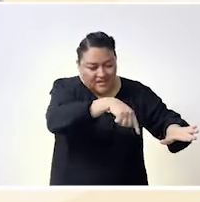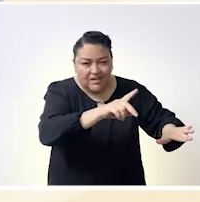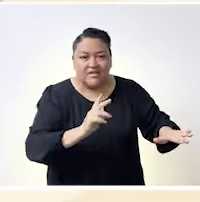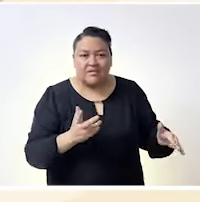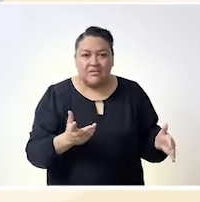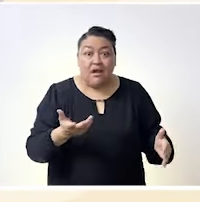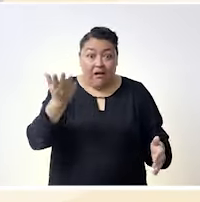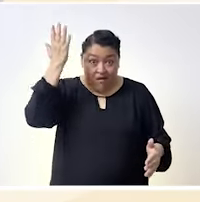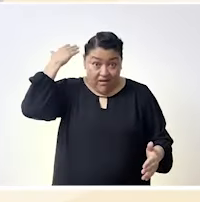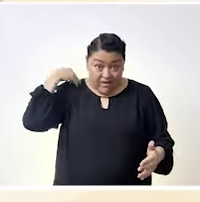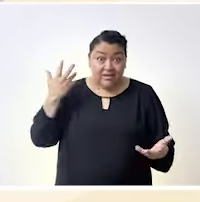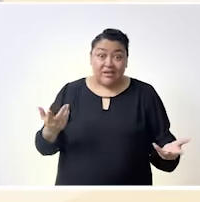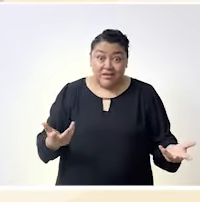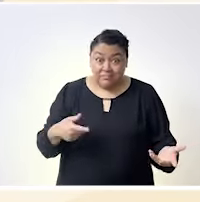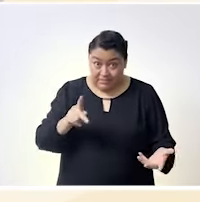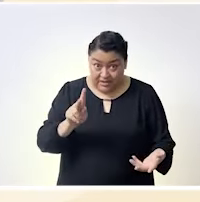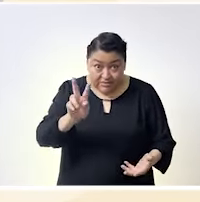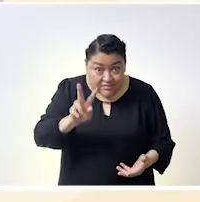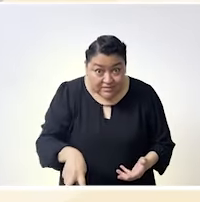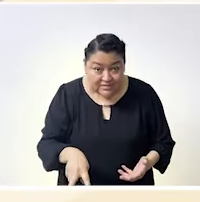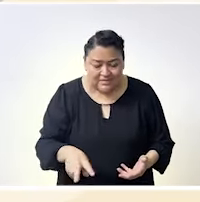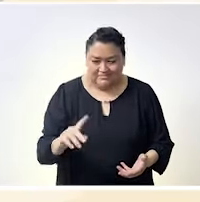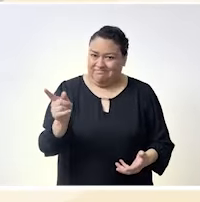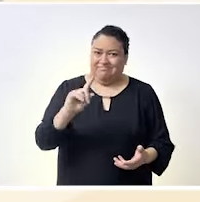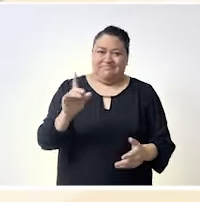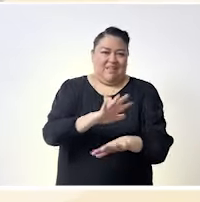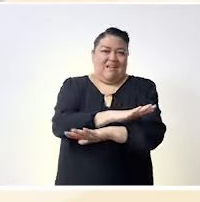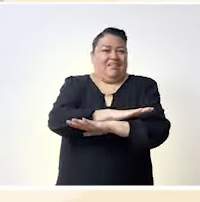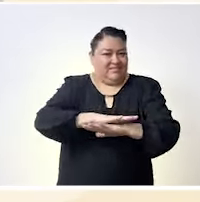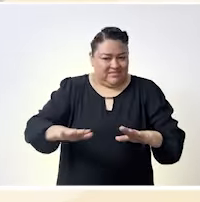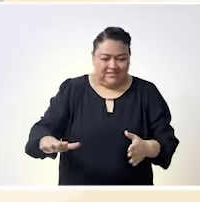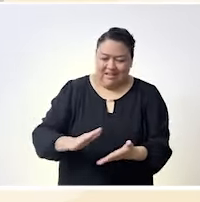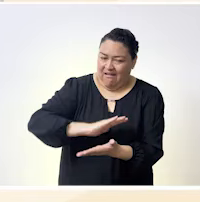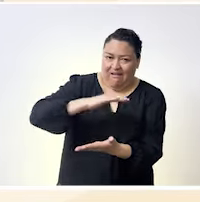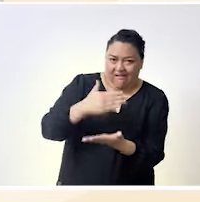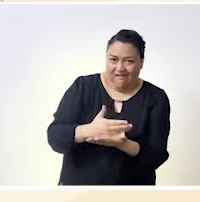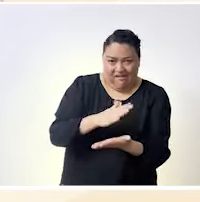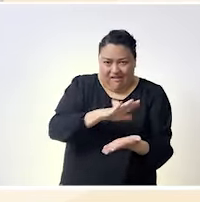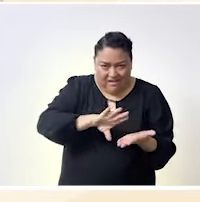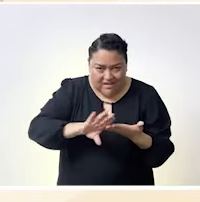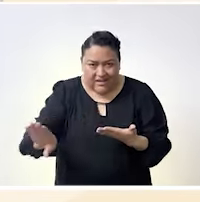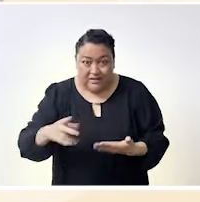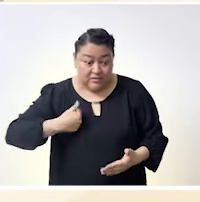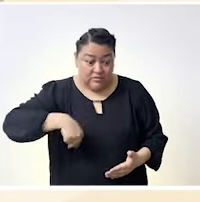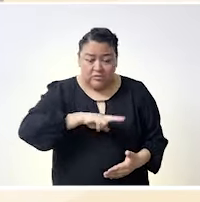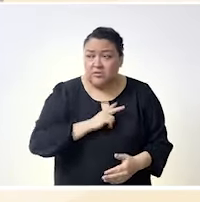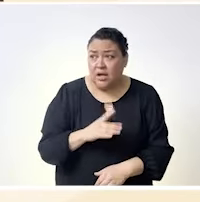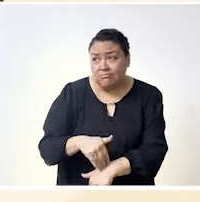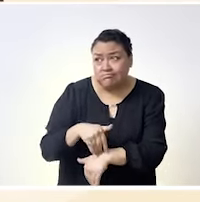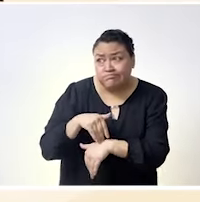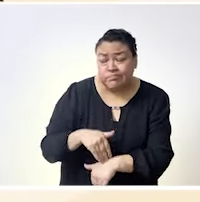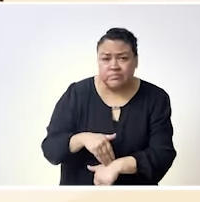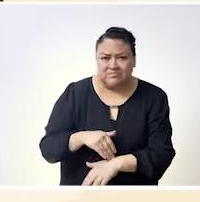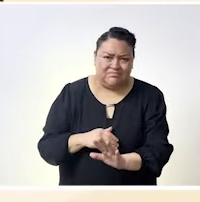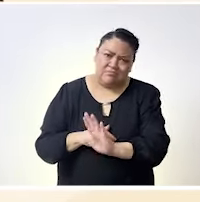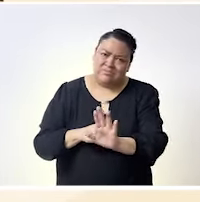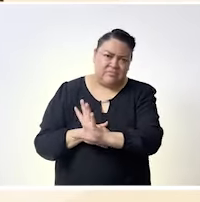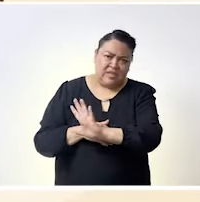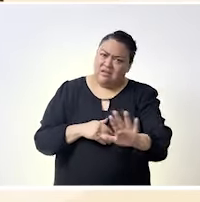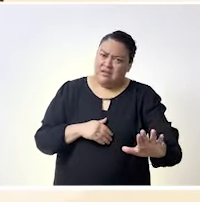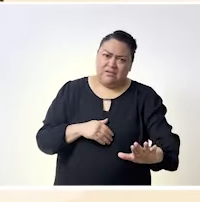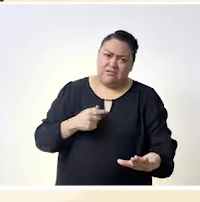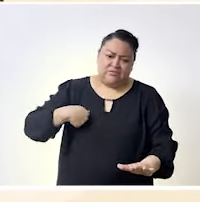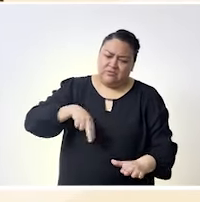nosotras pues en el margen bueno pues no no estamos ya en ese sentido dispuestas a seguir